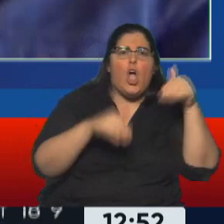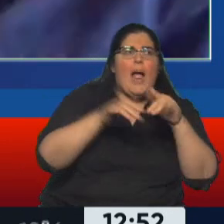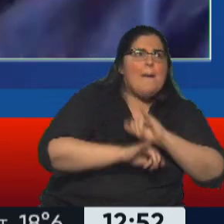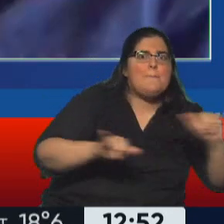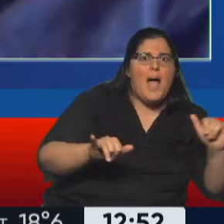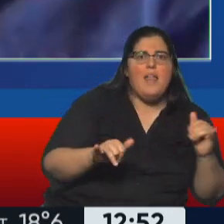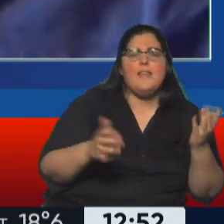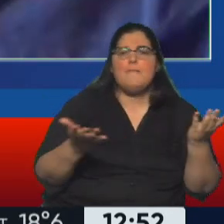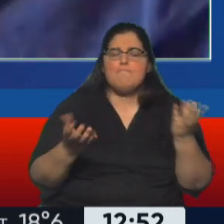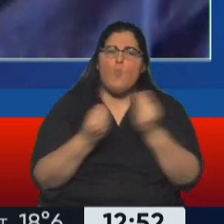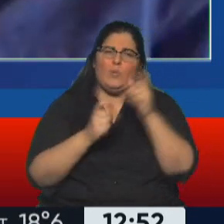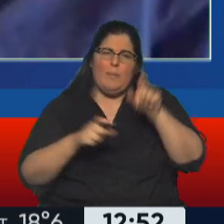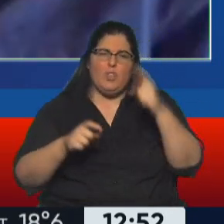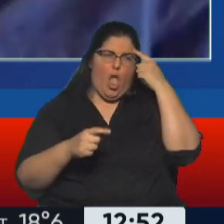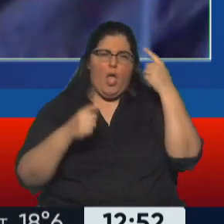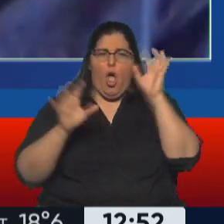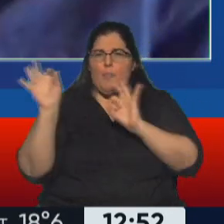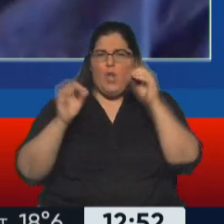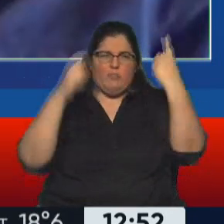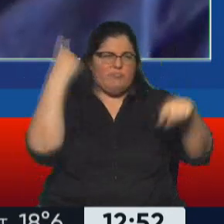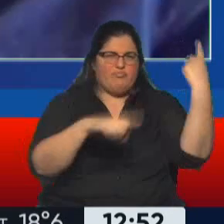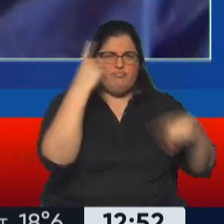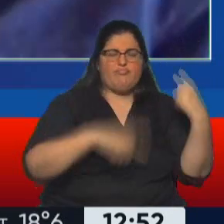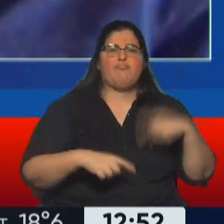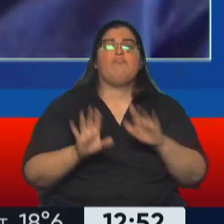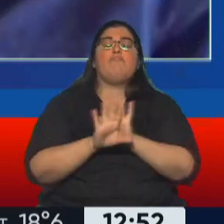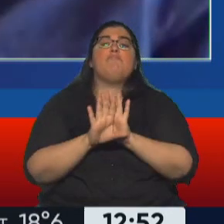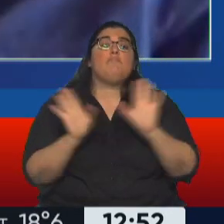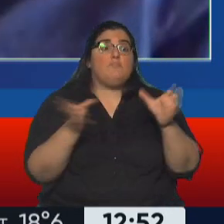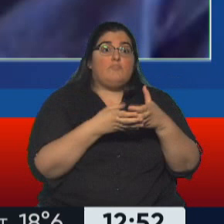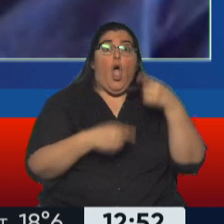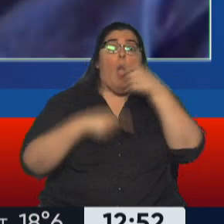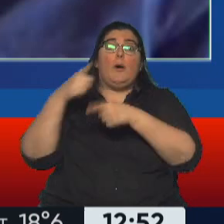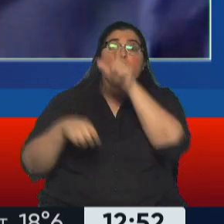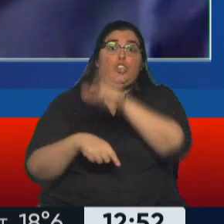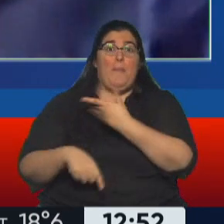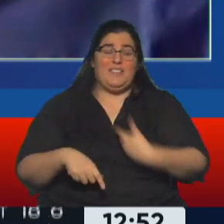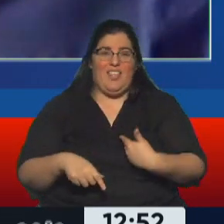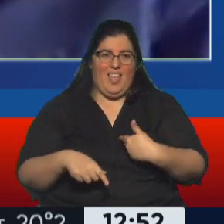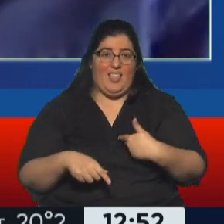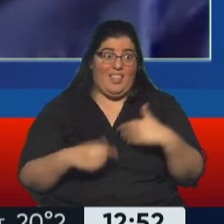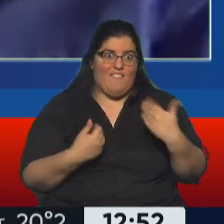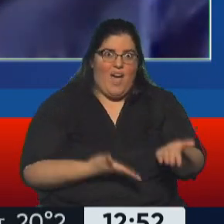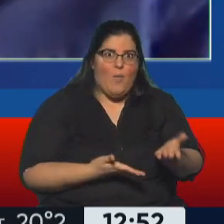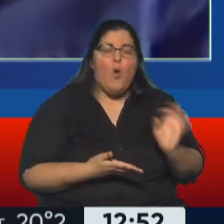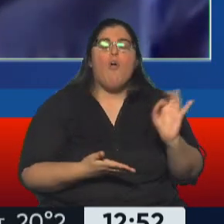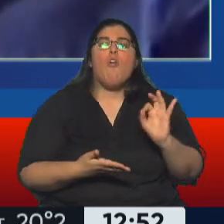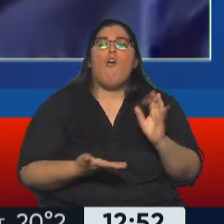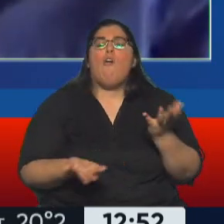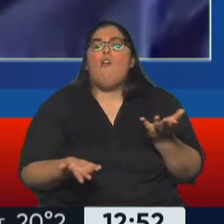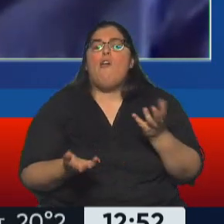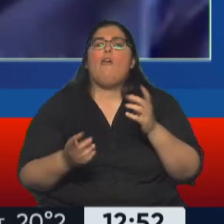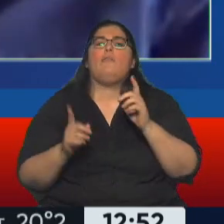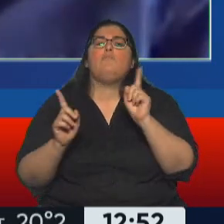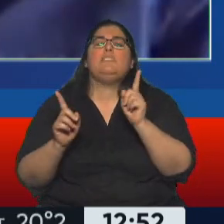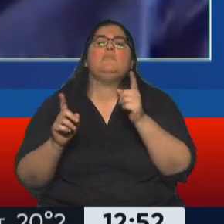lecturas y efectivamente le sirve esto a la oposición o si por el contrario corre de agenda el tema justamente de los